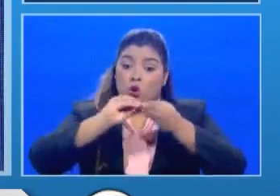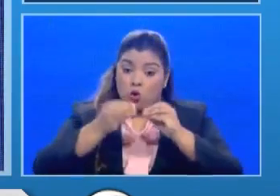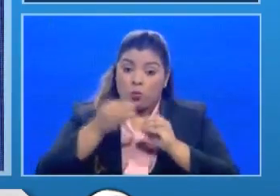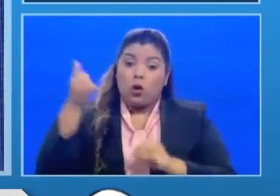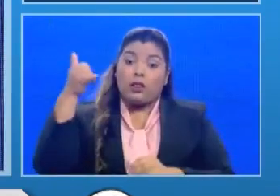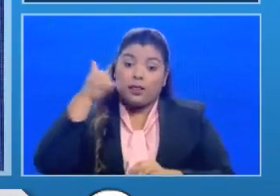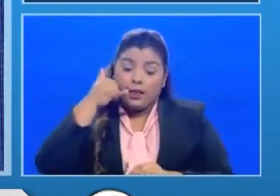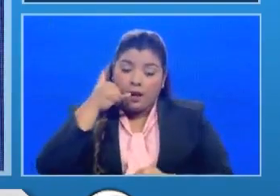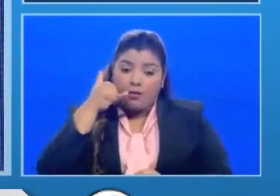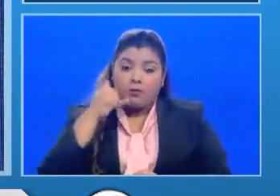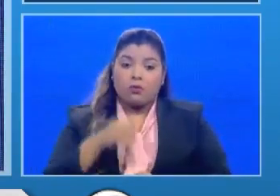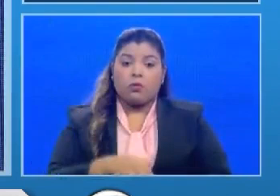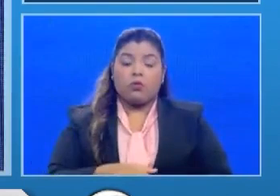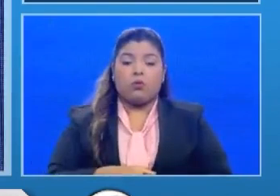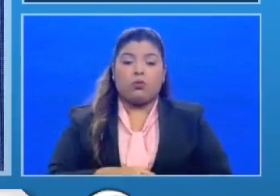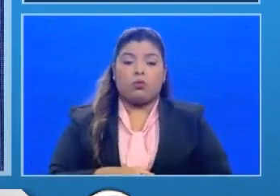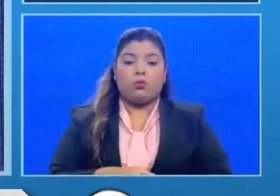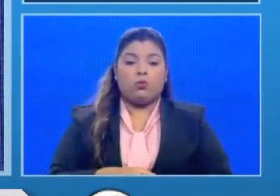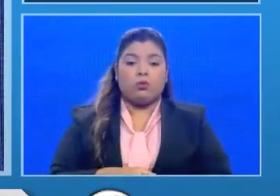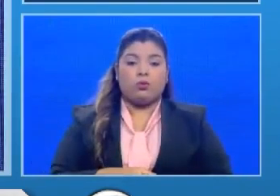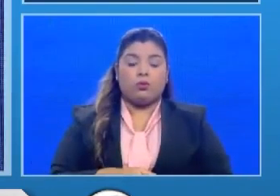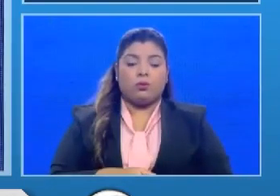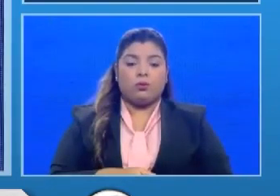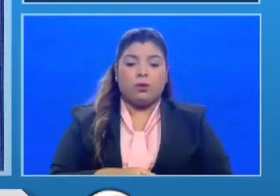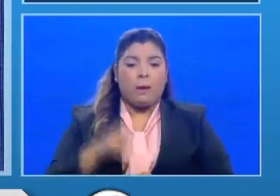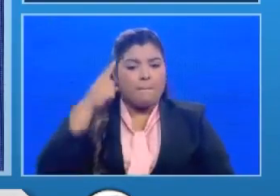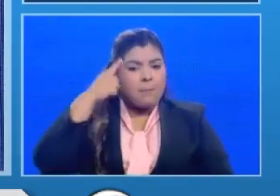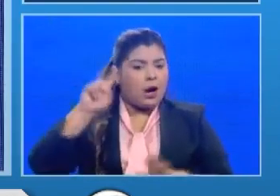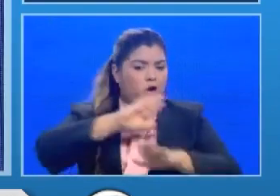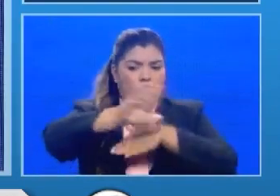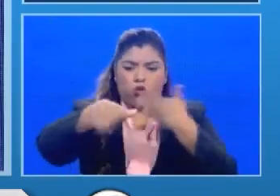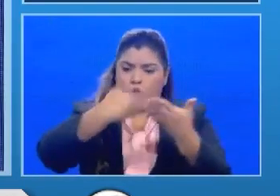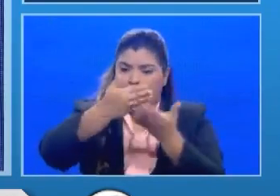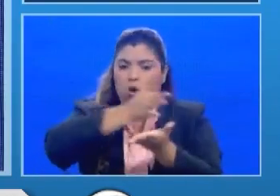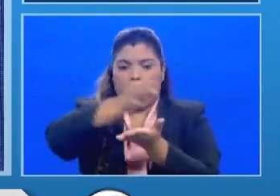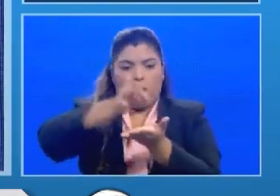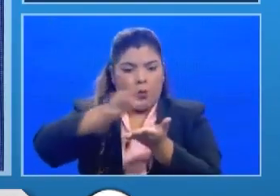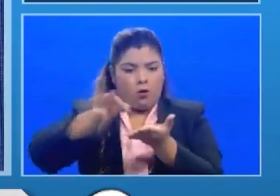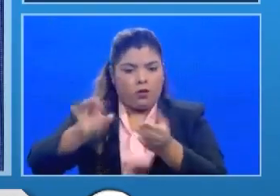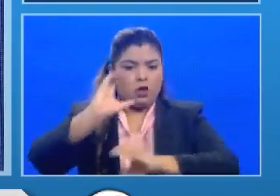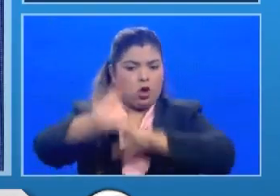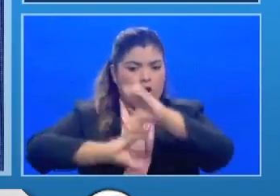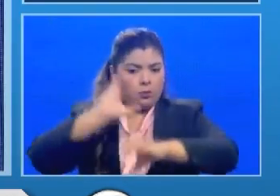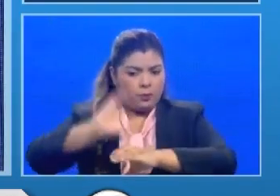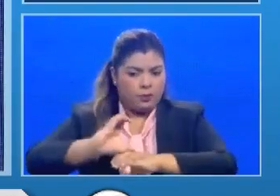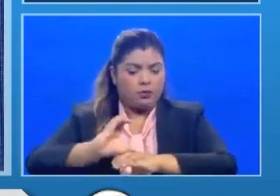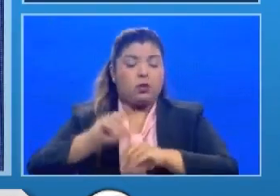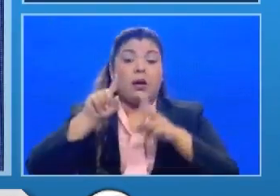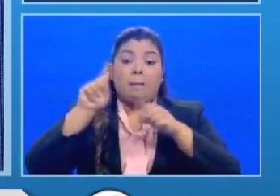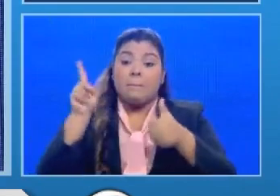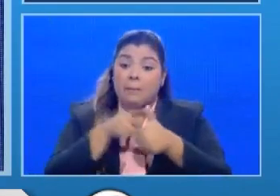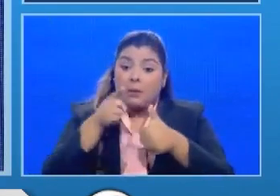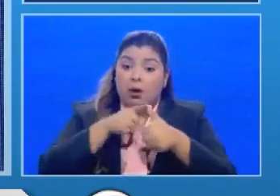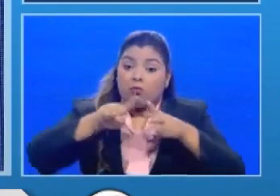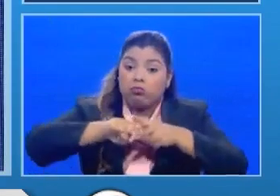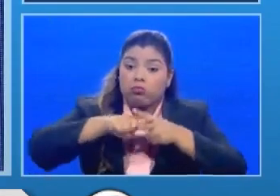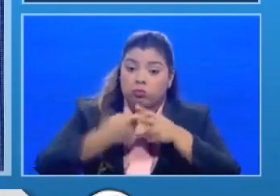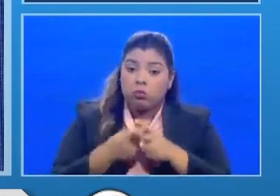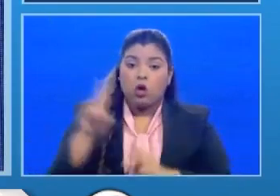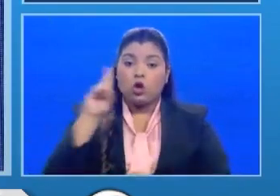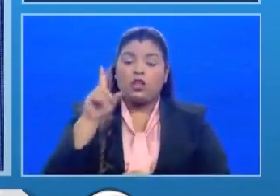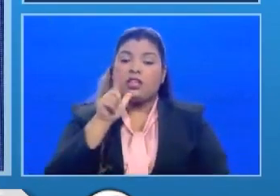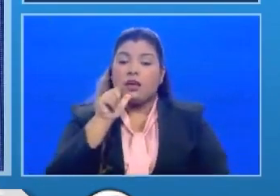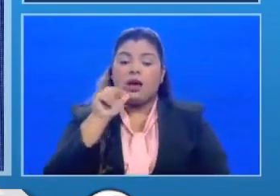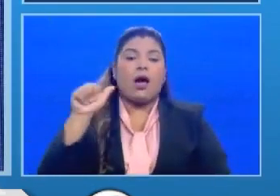teléfono que estamos utilizando para todo el país y inicialmente vamos a comenzar con los